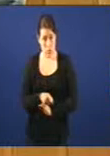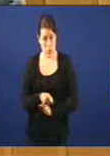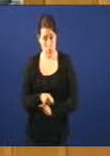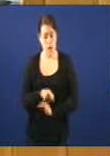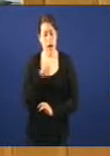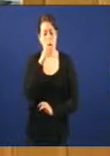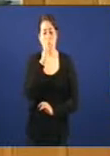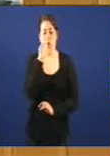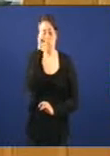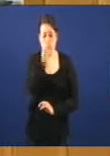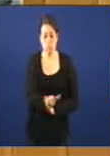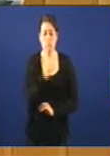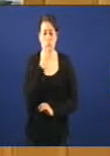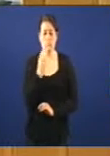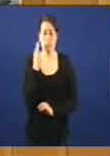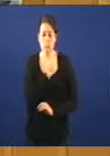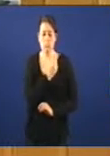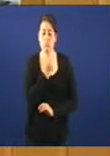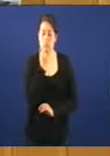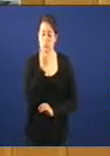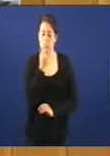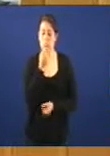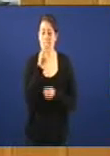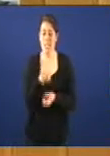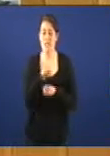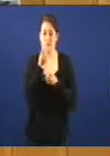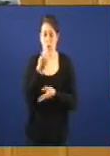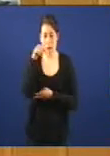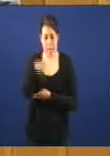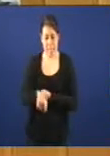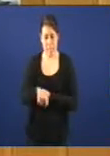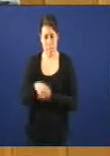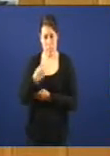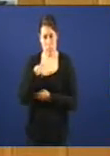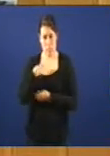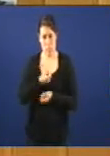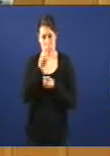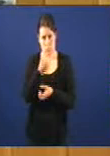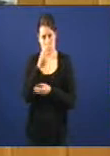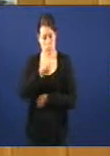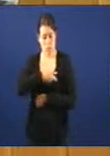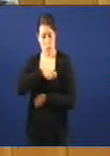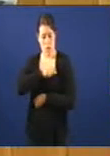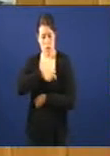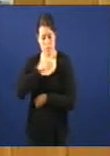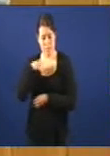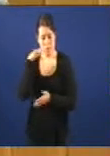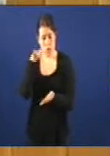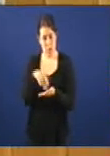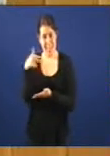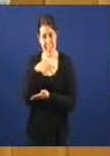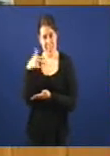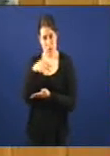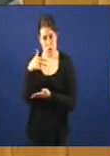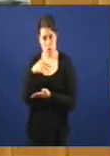comprometeuse a remitir a este Cámara un informe sobre a actuación policial daquel día ese día donde se vulneraron directos fundamentais. Ese informe